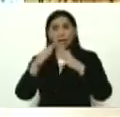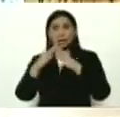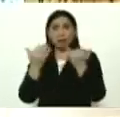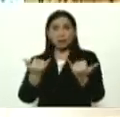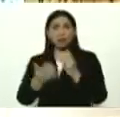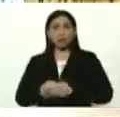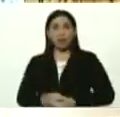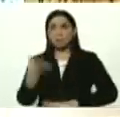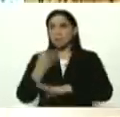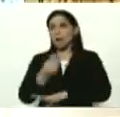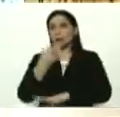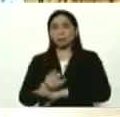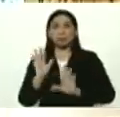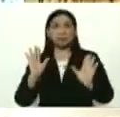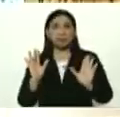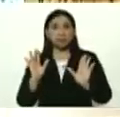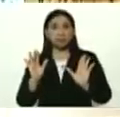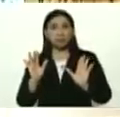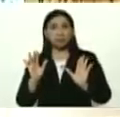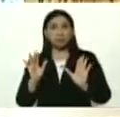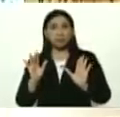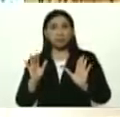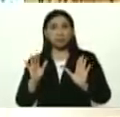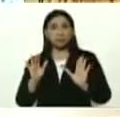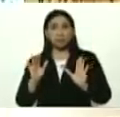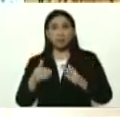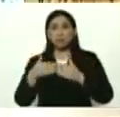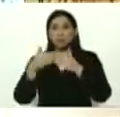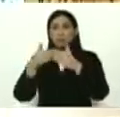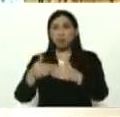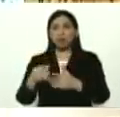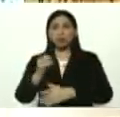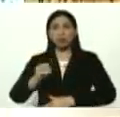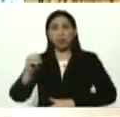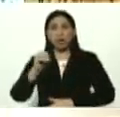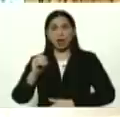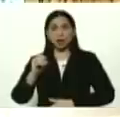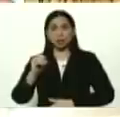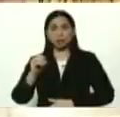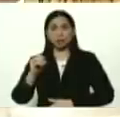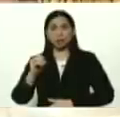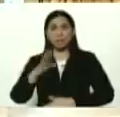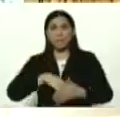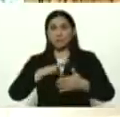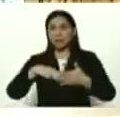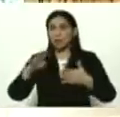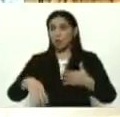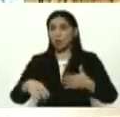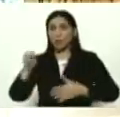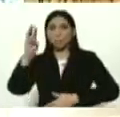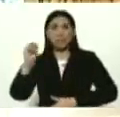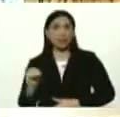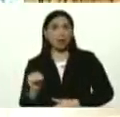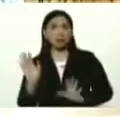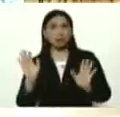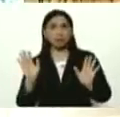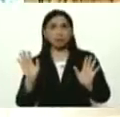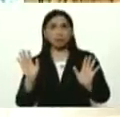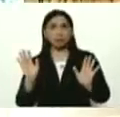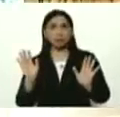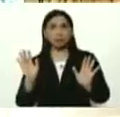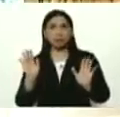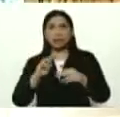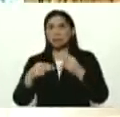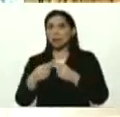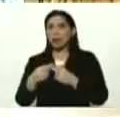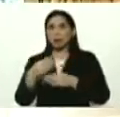En Maturín. En Puerto Ordaz. En Barcelona. En Petare. Y